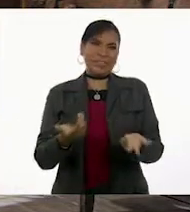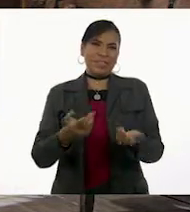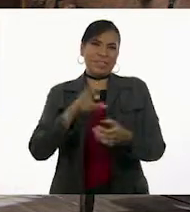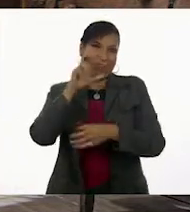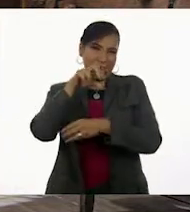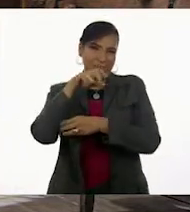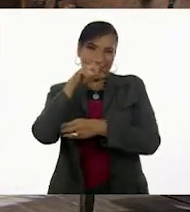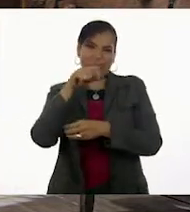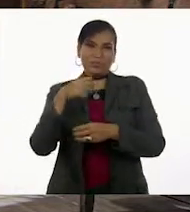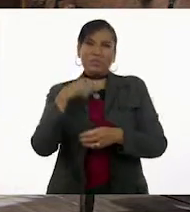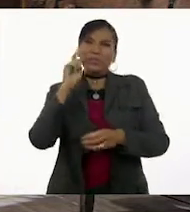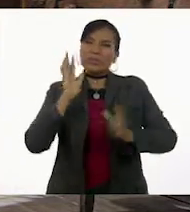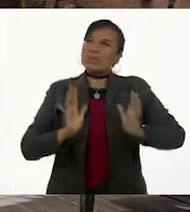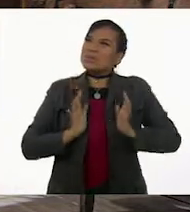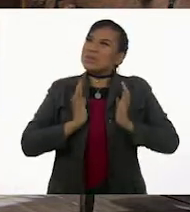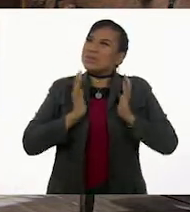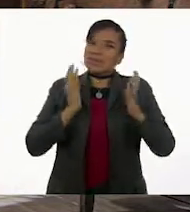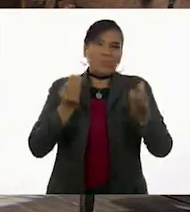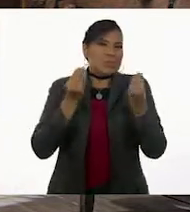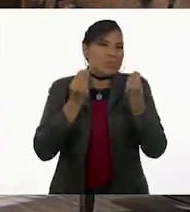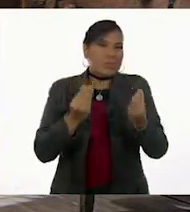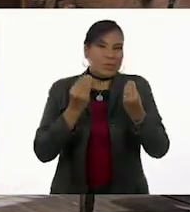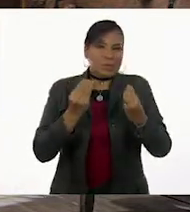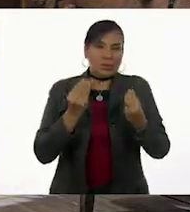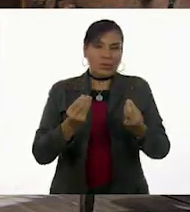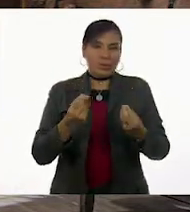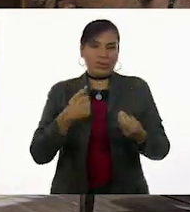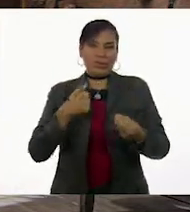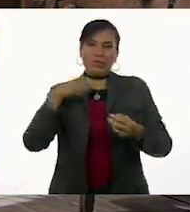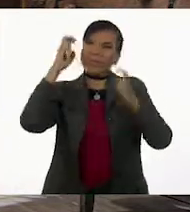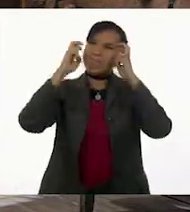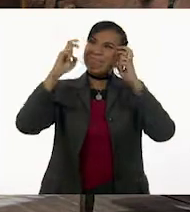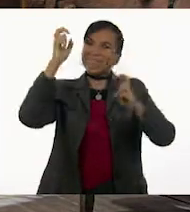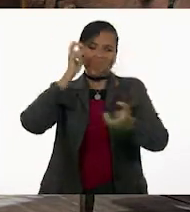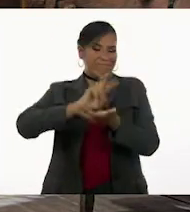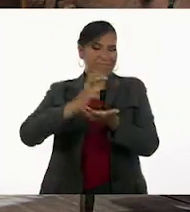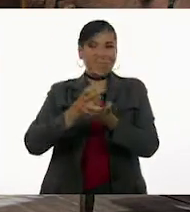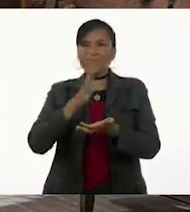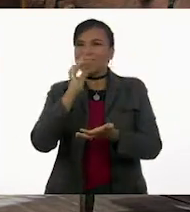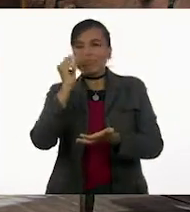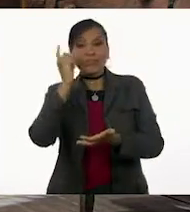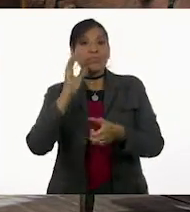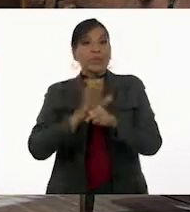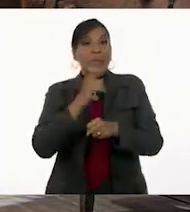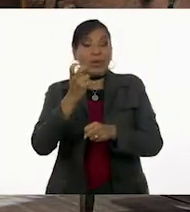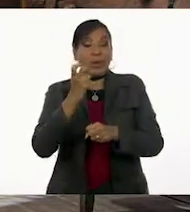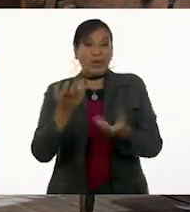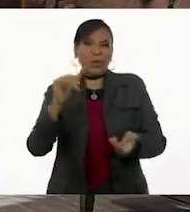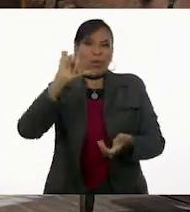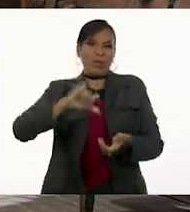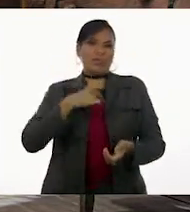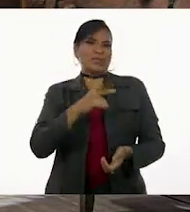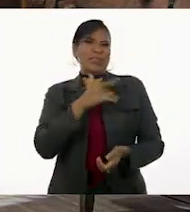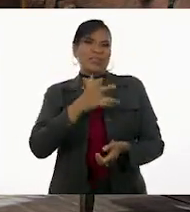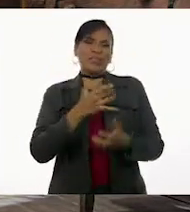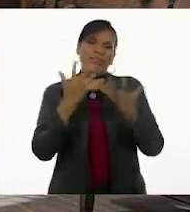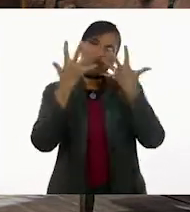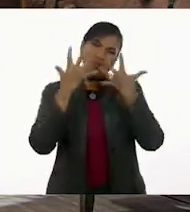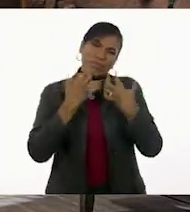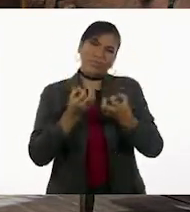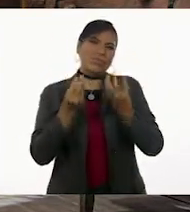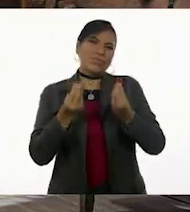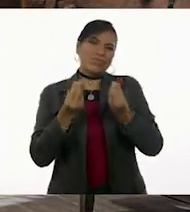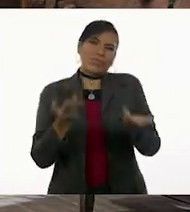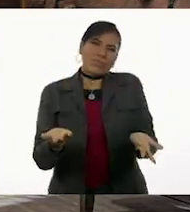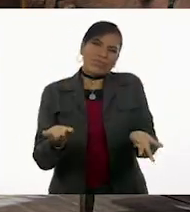Me impactó mucho. Hasta tuve pesadillas y por eso hoy me siento muy triste.